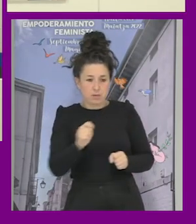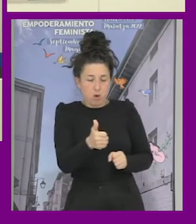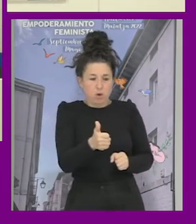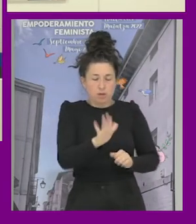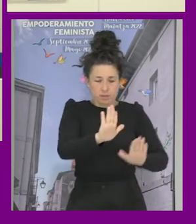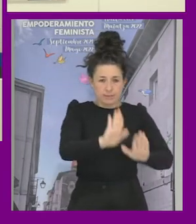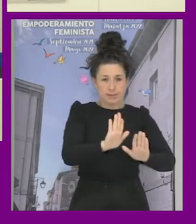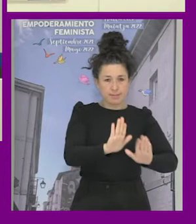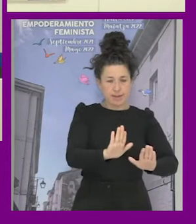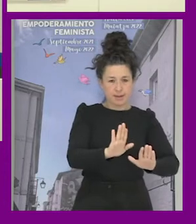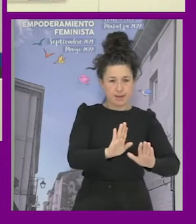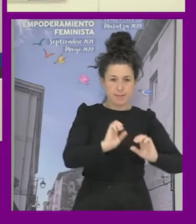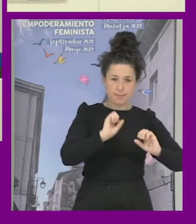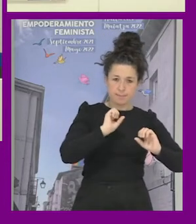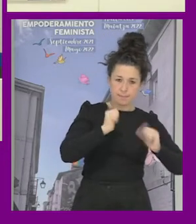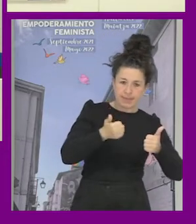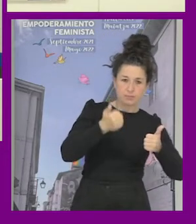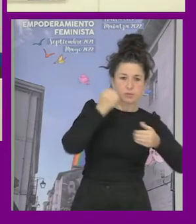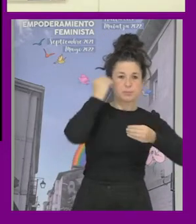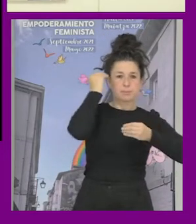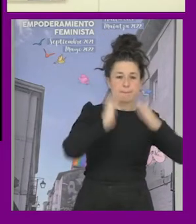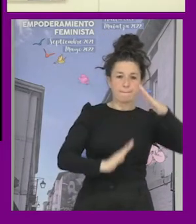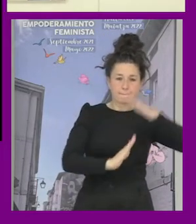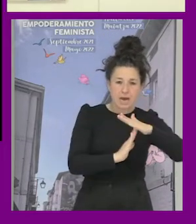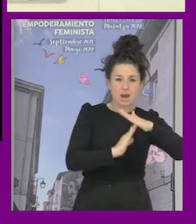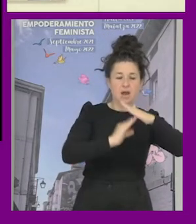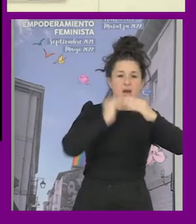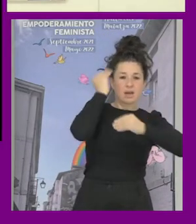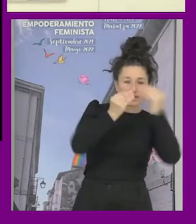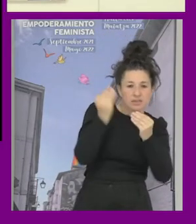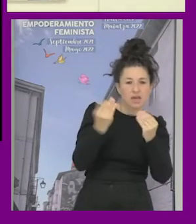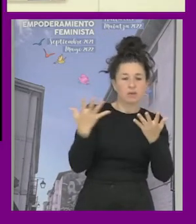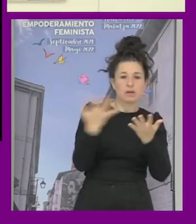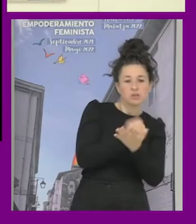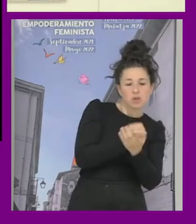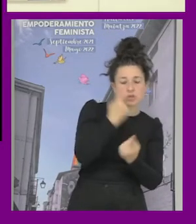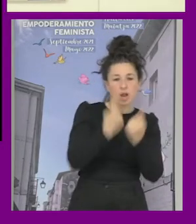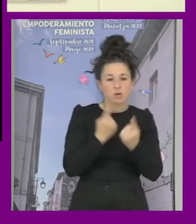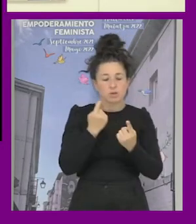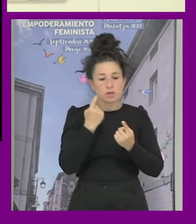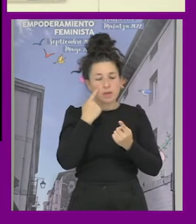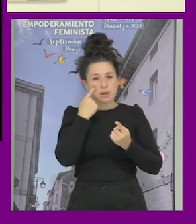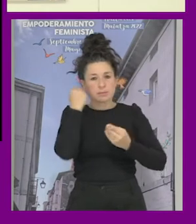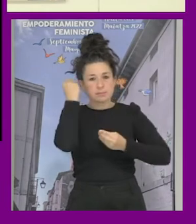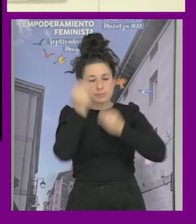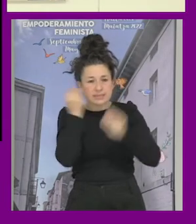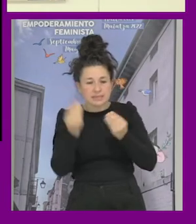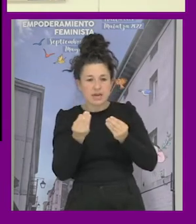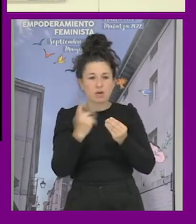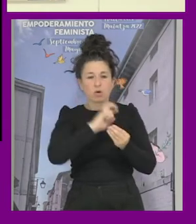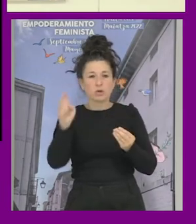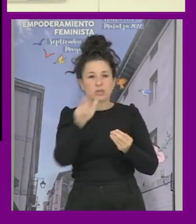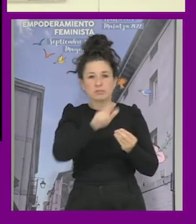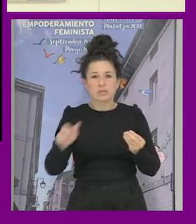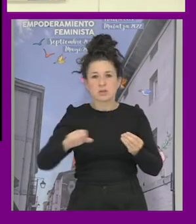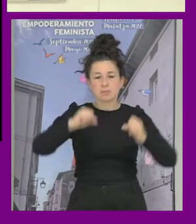y si nos paramos reflexionamos y si quizá no todo el mundo intenta avanzar en todos los frentes y quizá una se pone a experimentar con tema de gente mayor otra